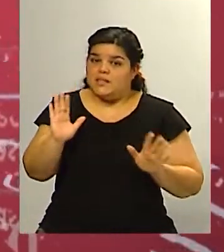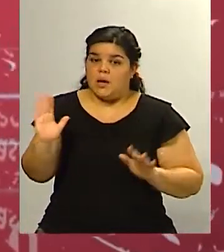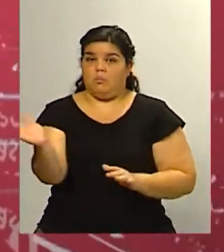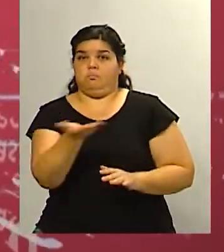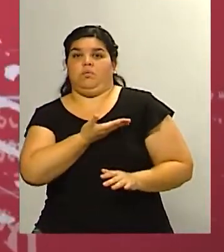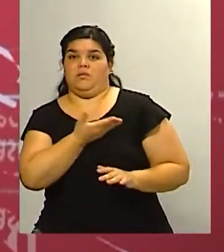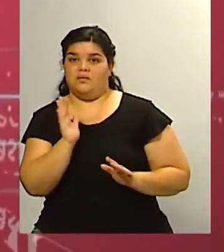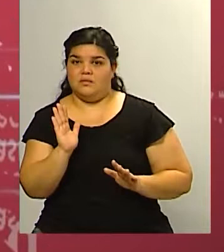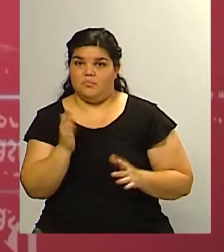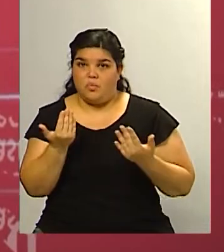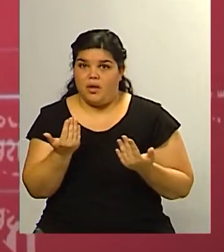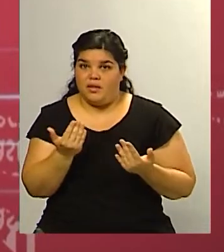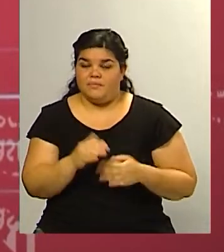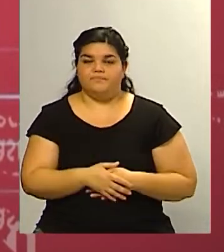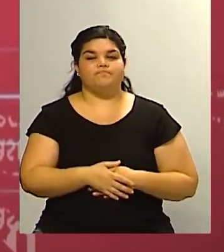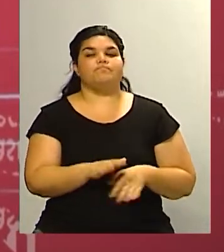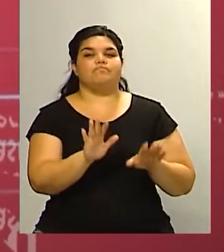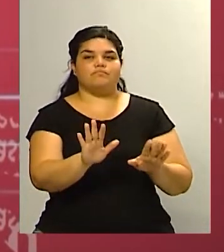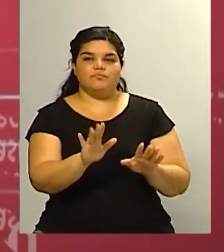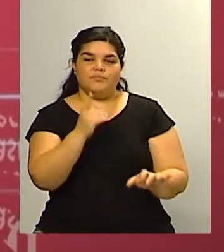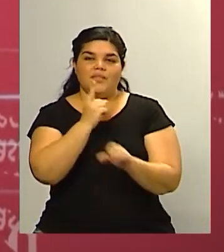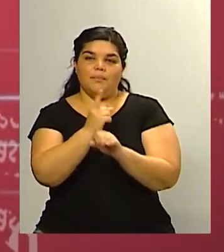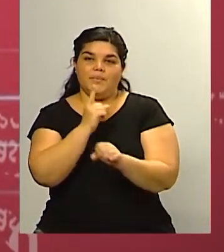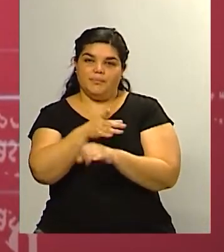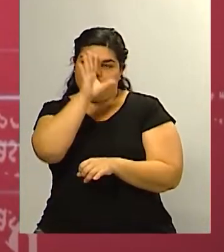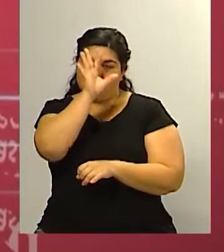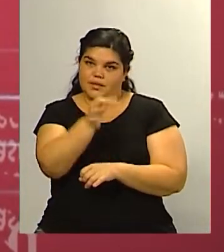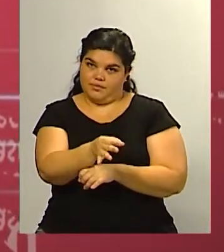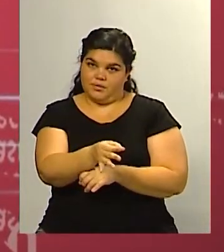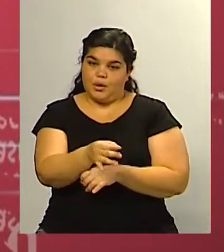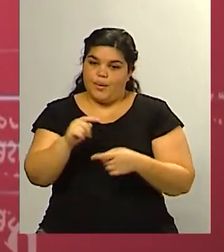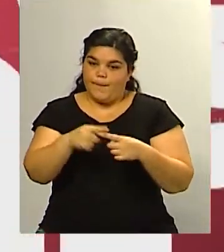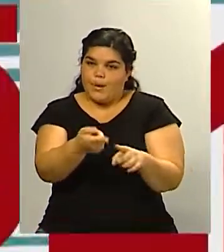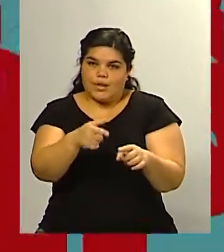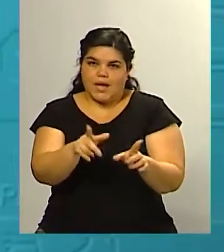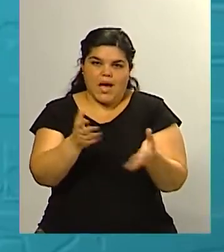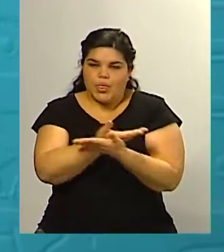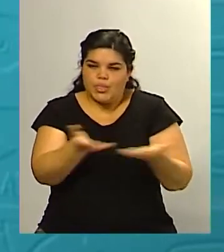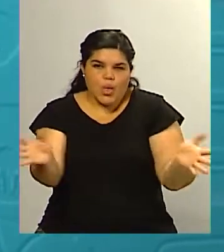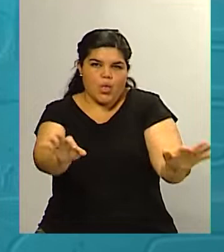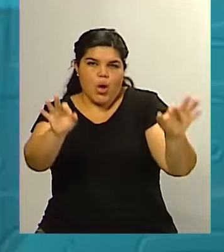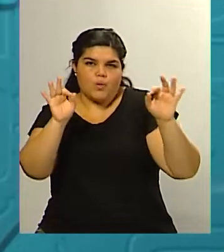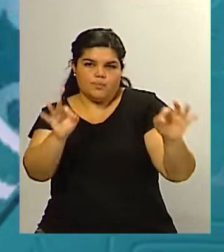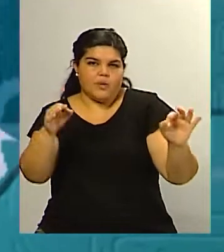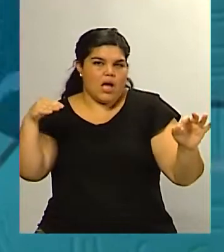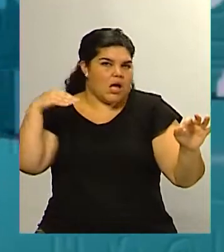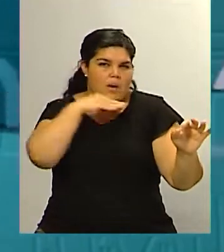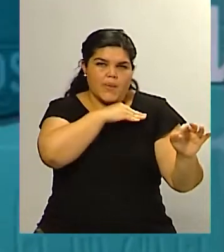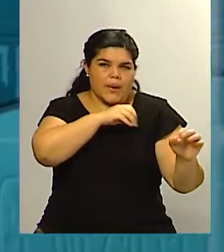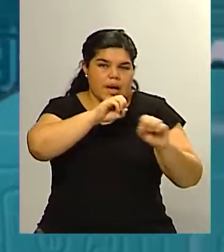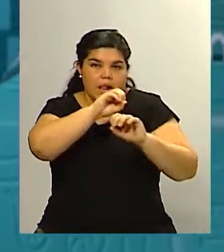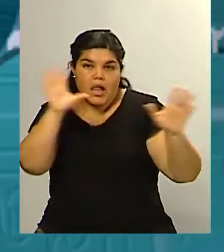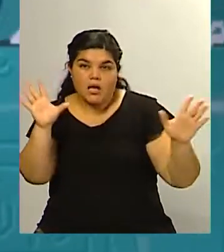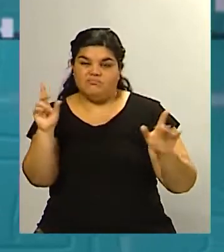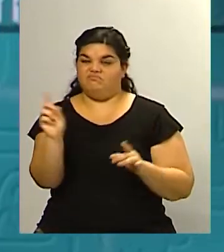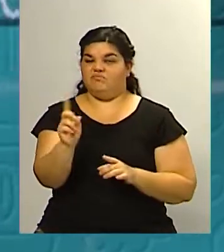y principal tenemos que saber que la política nada es imposible y yo creo que ningún candidato va a decir que va